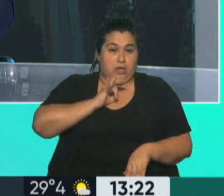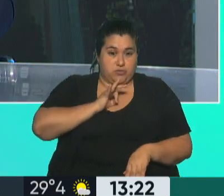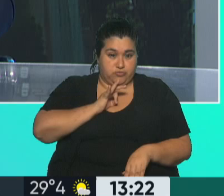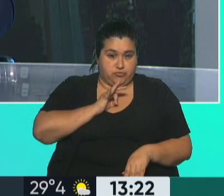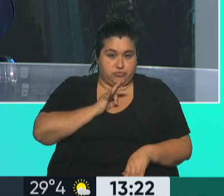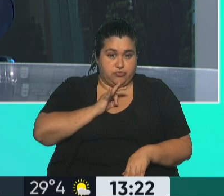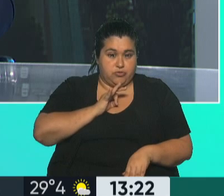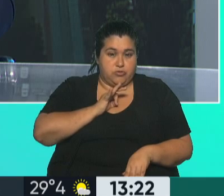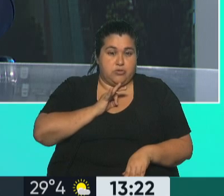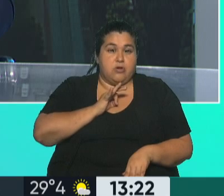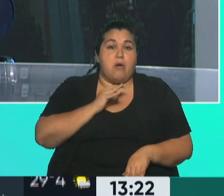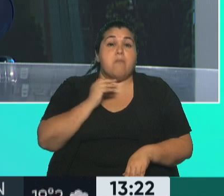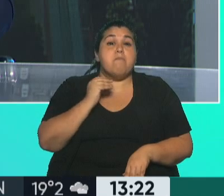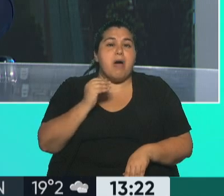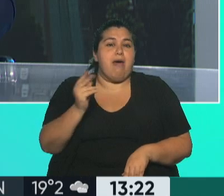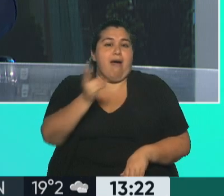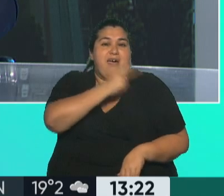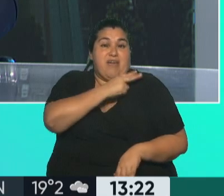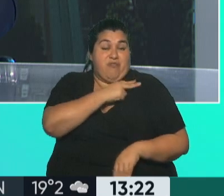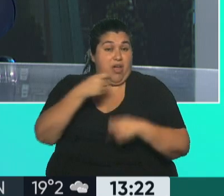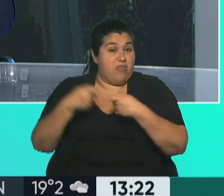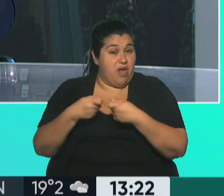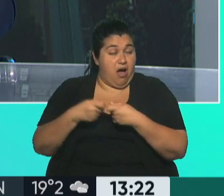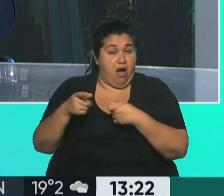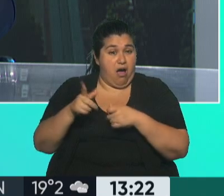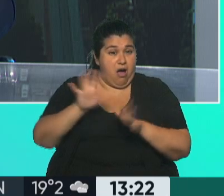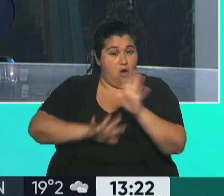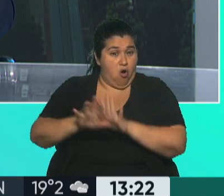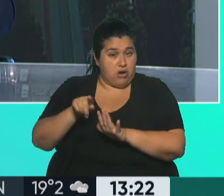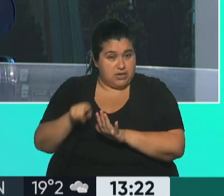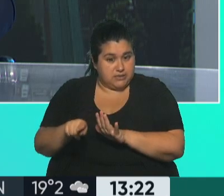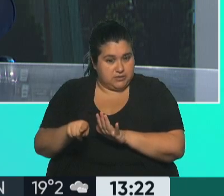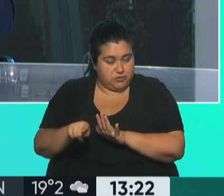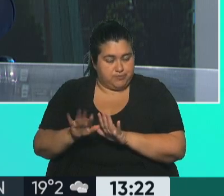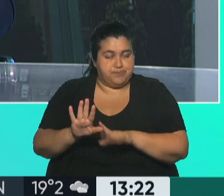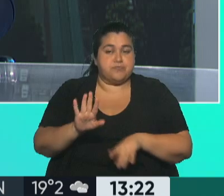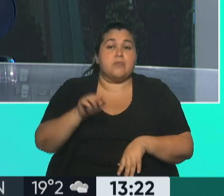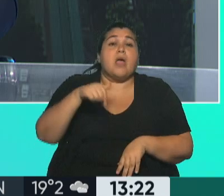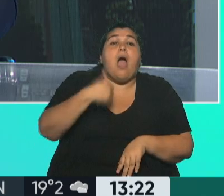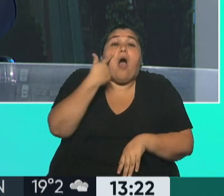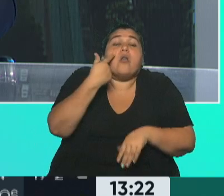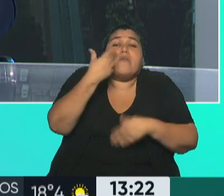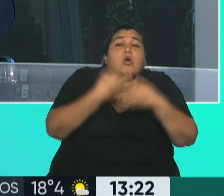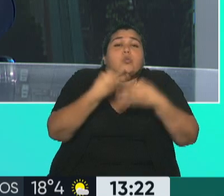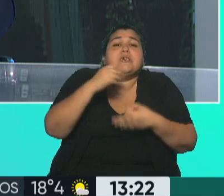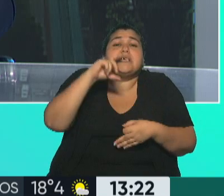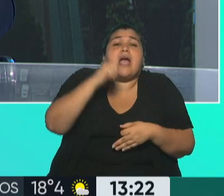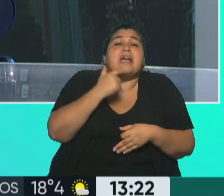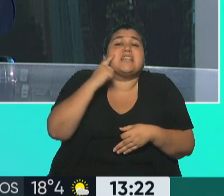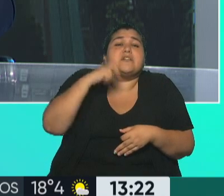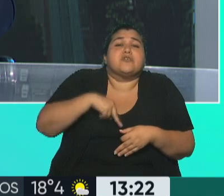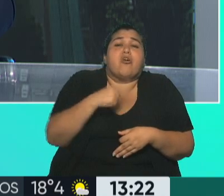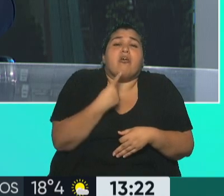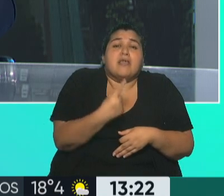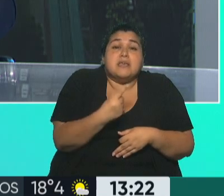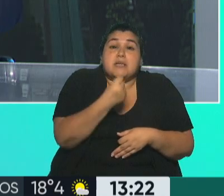quien es el jefe de la asociación. O sea que en definitiva vamos a ver lo que hace la Cámara de Casación. Porque si Casación le agrega